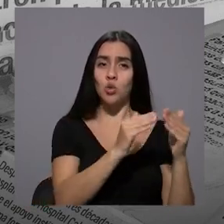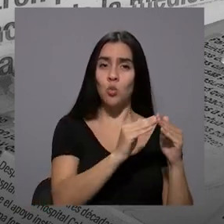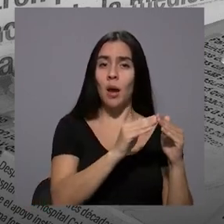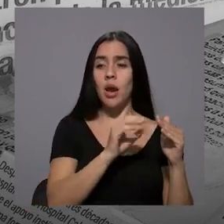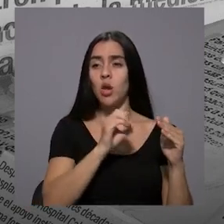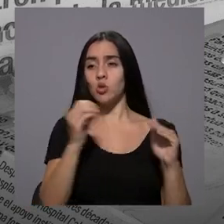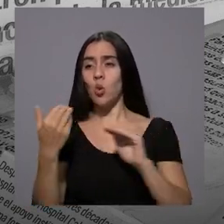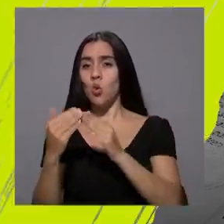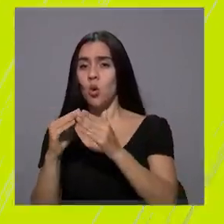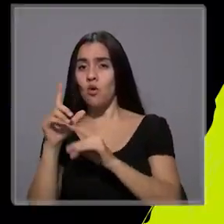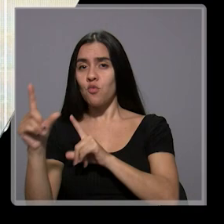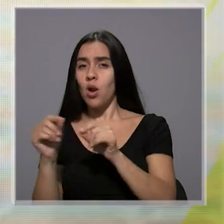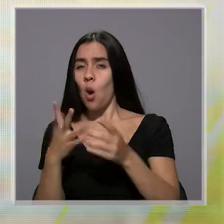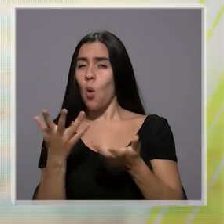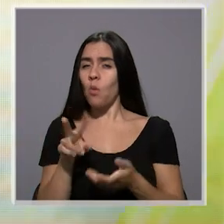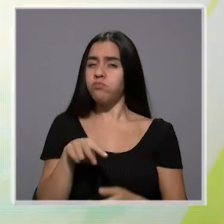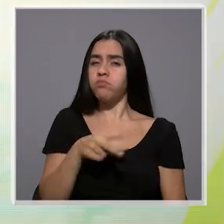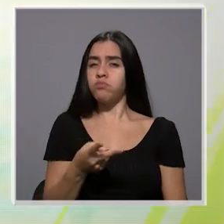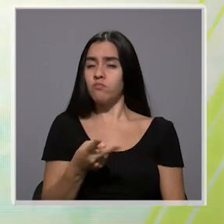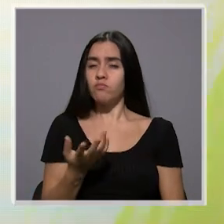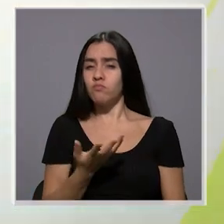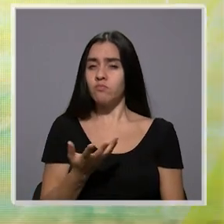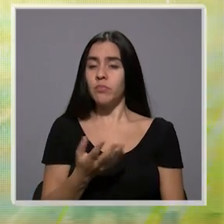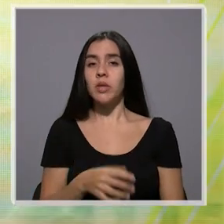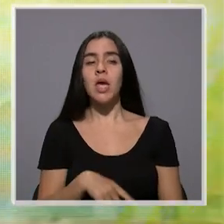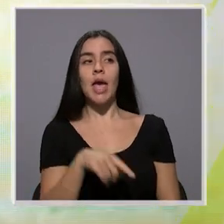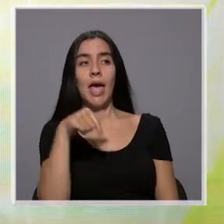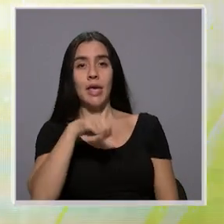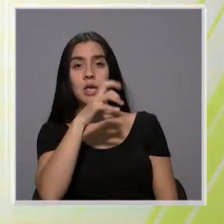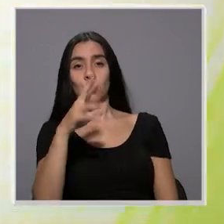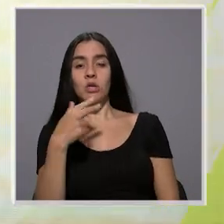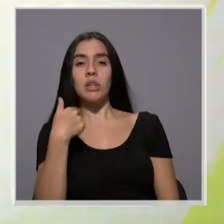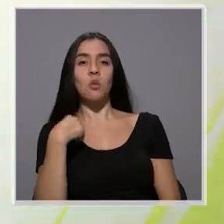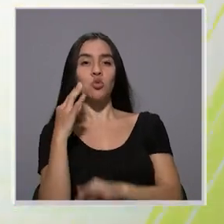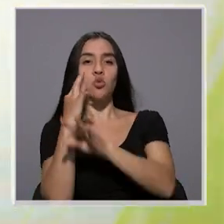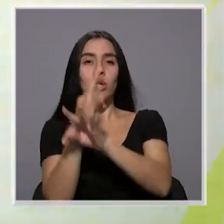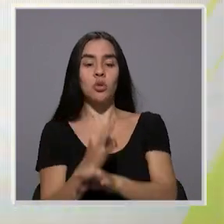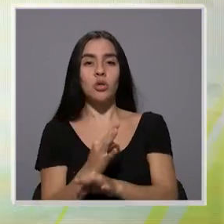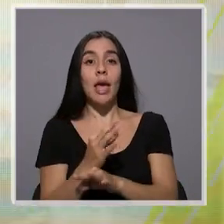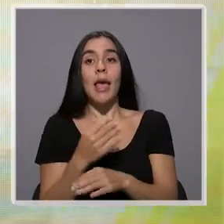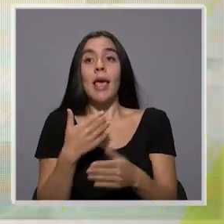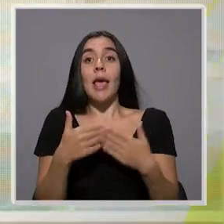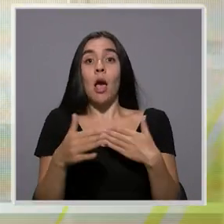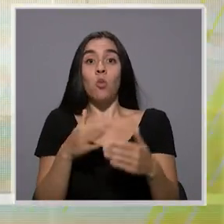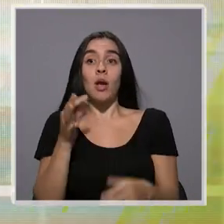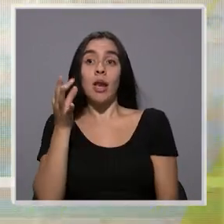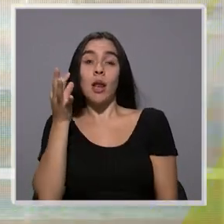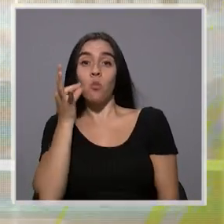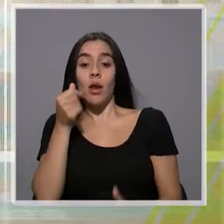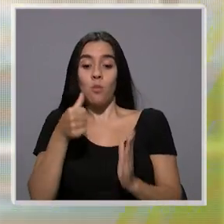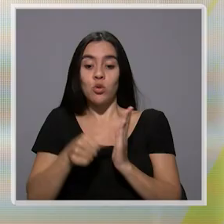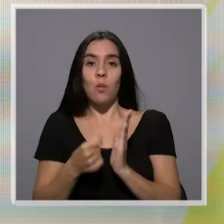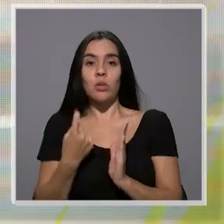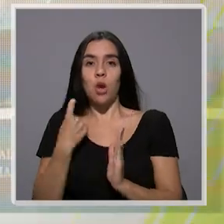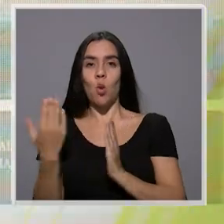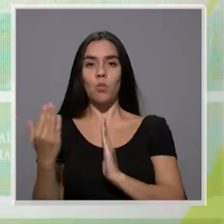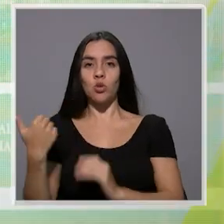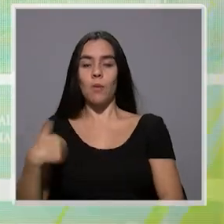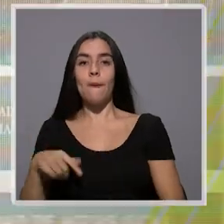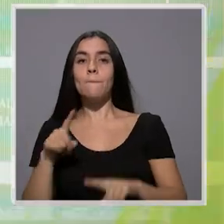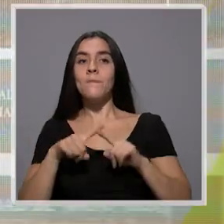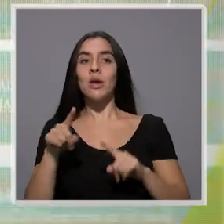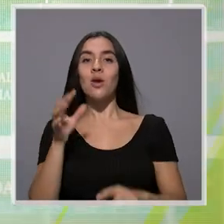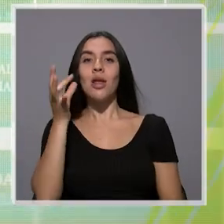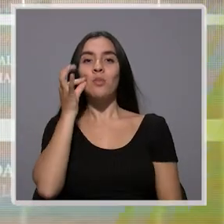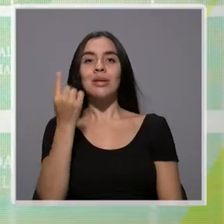rurales o al revés? Bueno, en Costa Rica tenemos una tradición que aunque las mujeres votamos hace muy poco tiempo en relación con los hombres, las mujeres